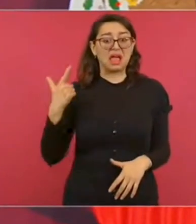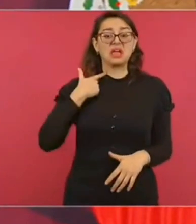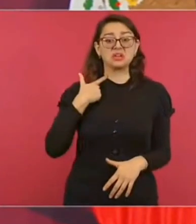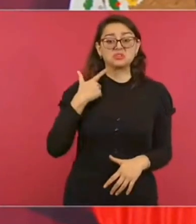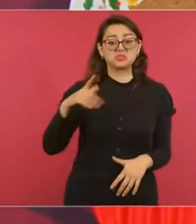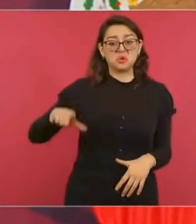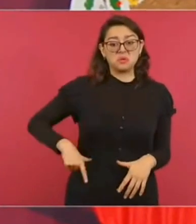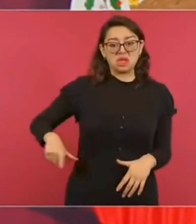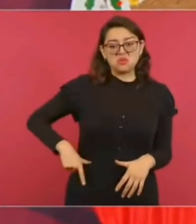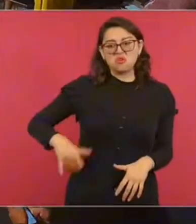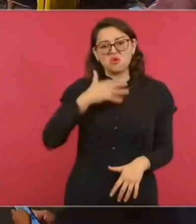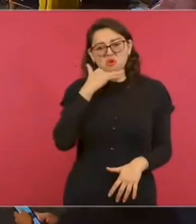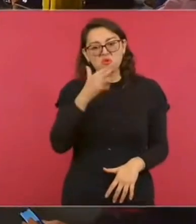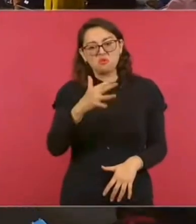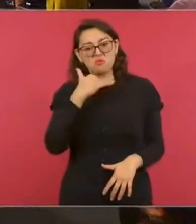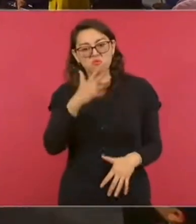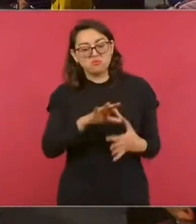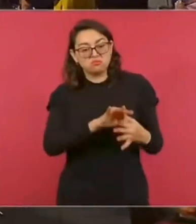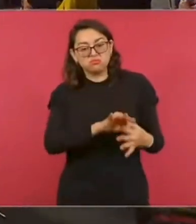miren,